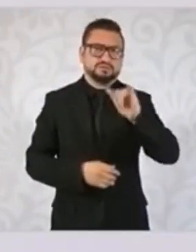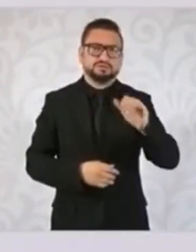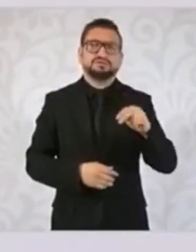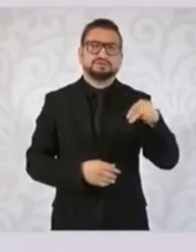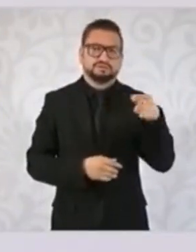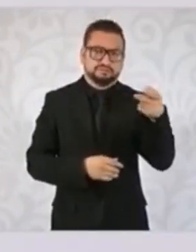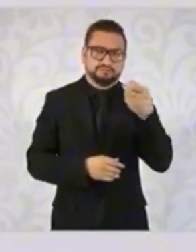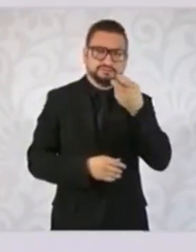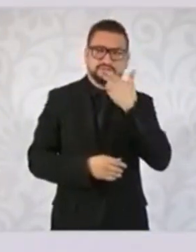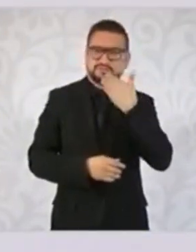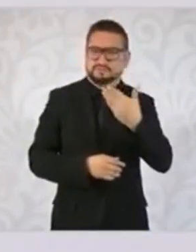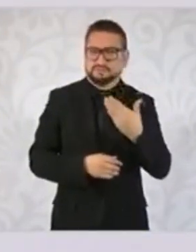de Justicia. No hay ningún problema.